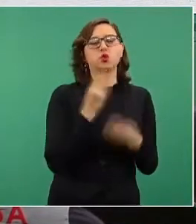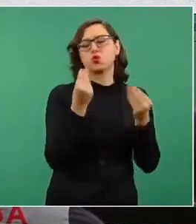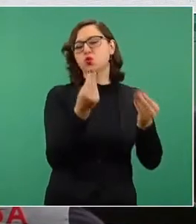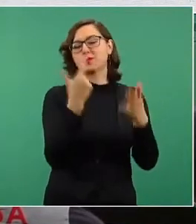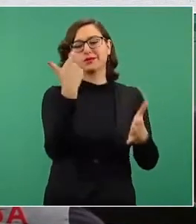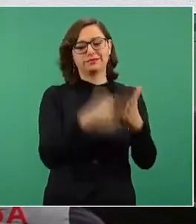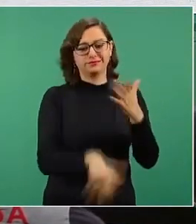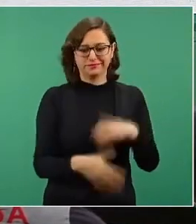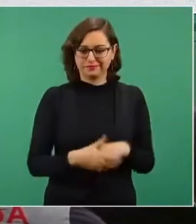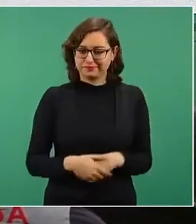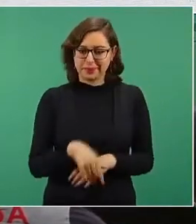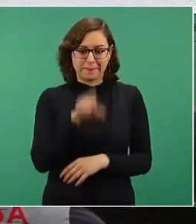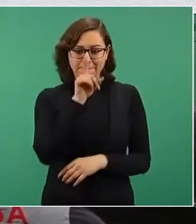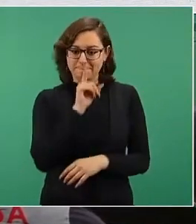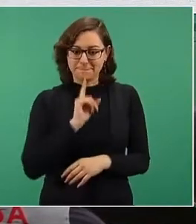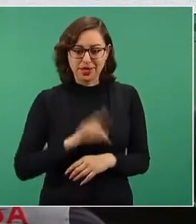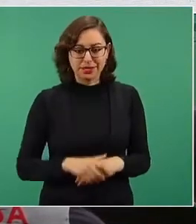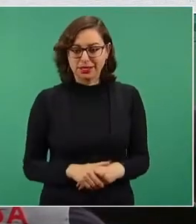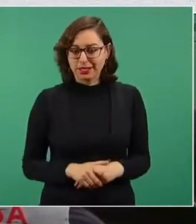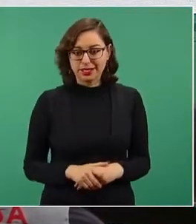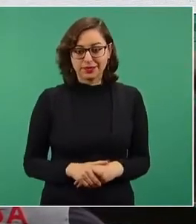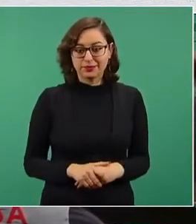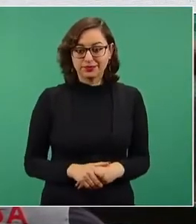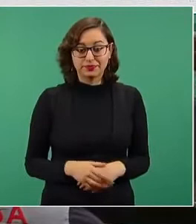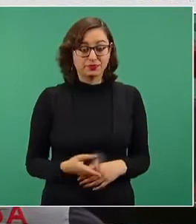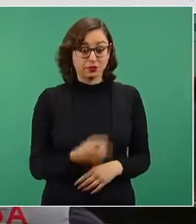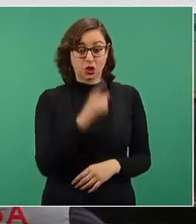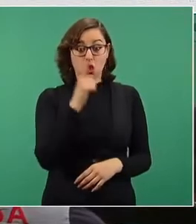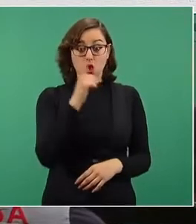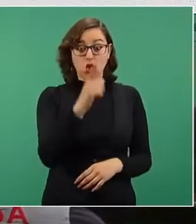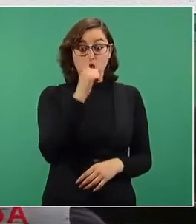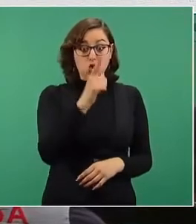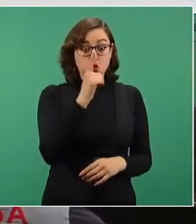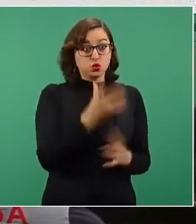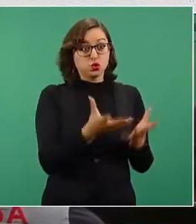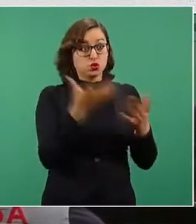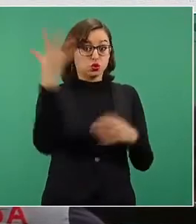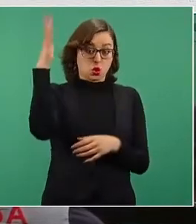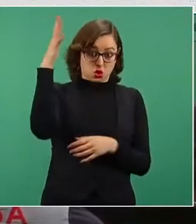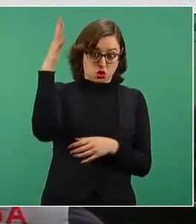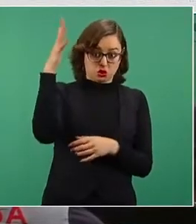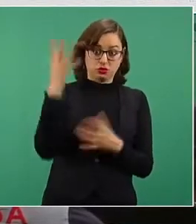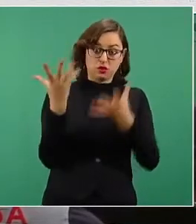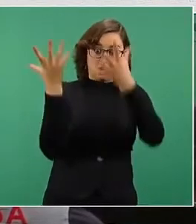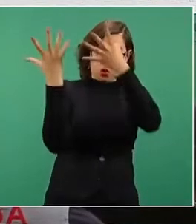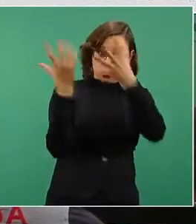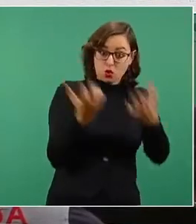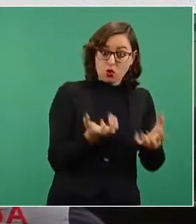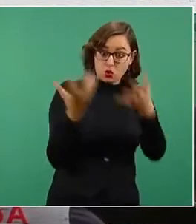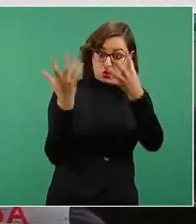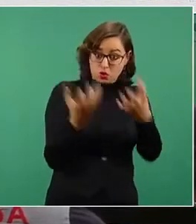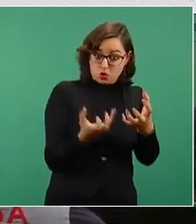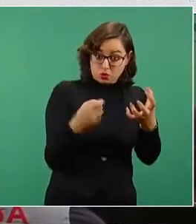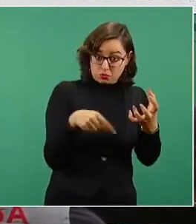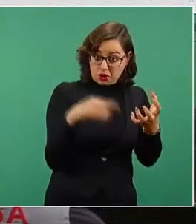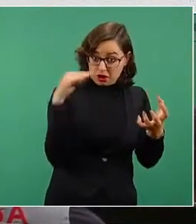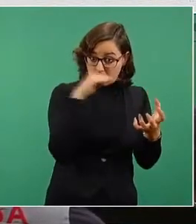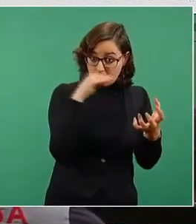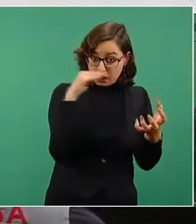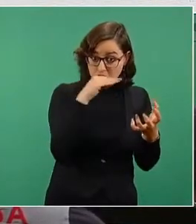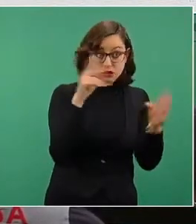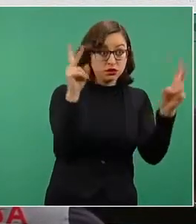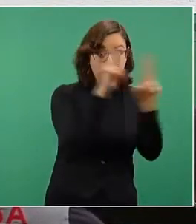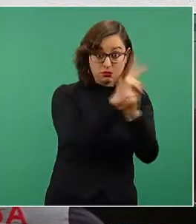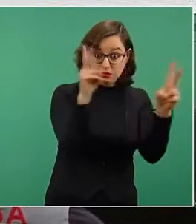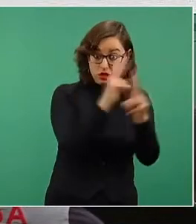porque hay que agregarle el costo fijo, la luz no se capta gratis, la luz del sol no se capta gratis, ni del viento tampoco.